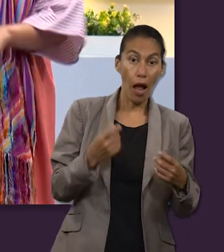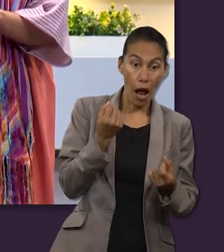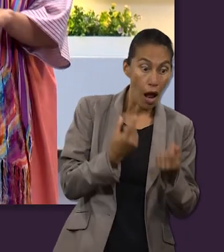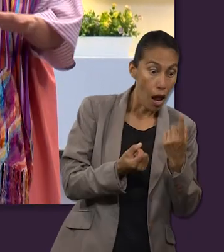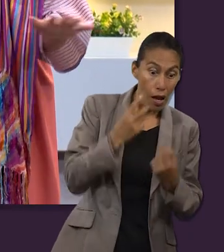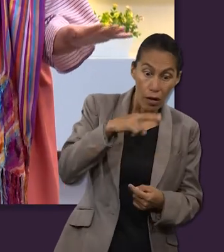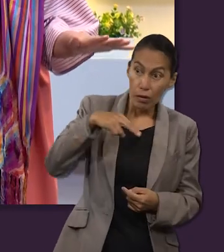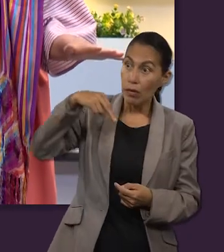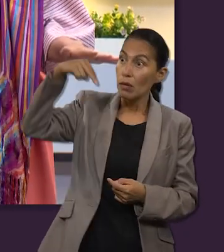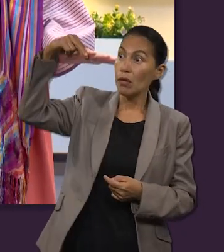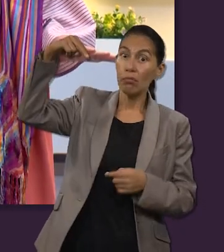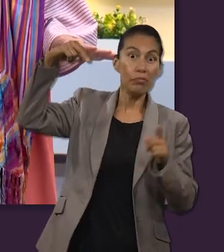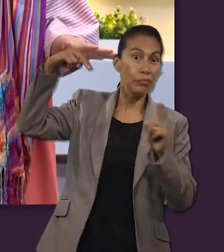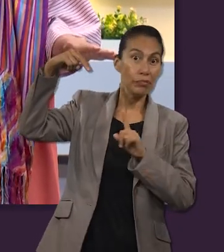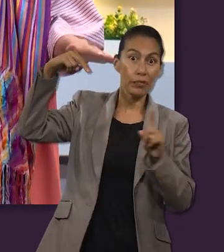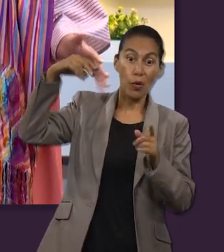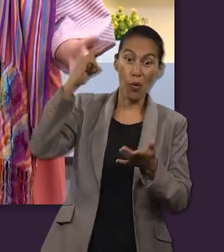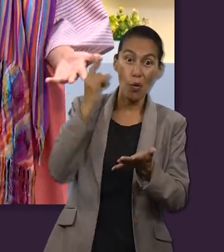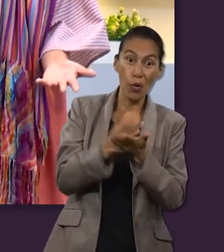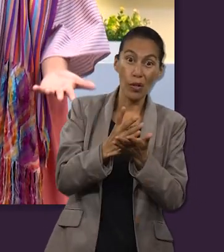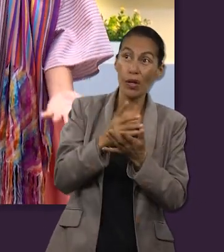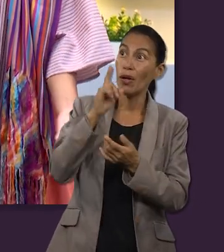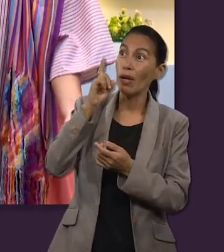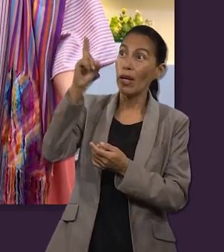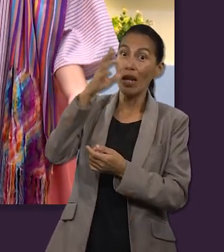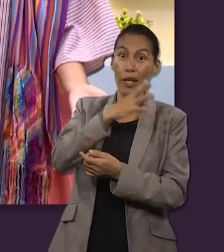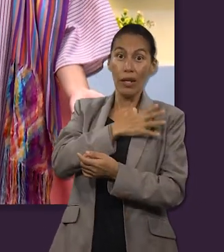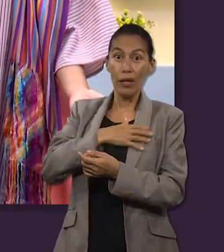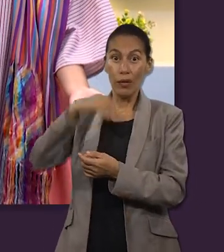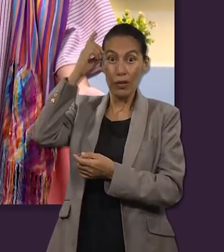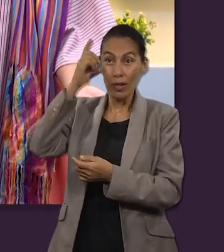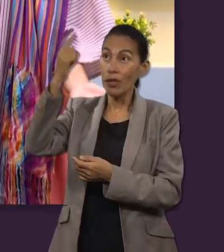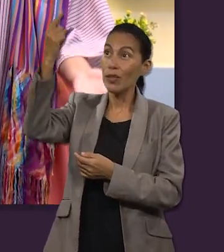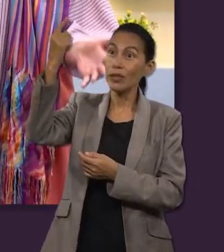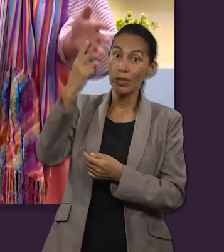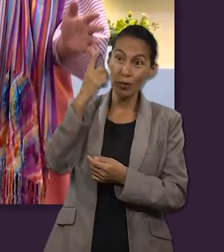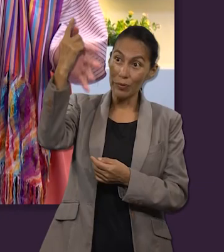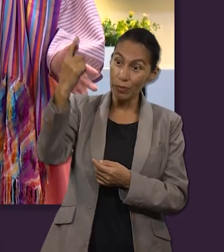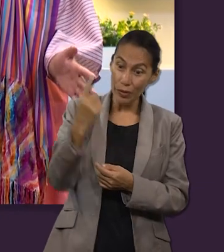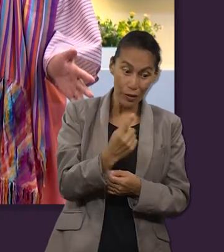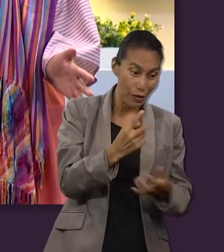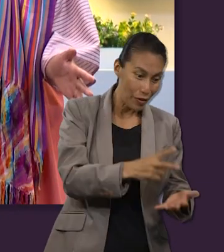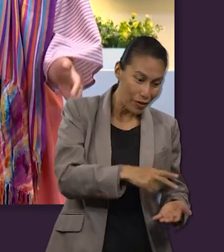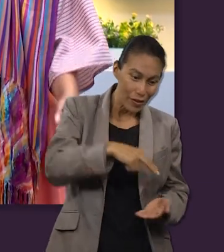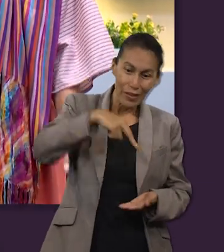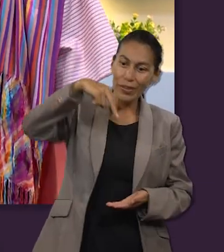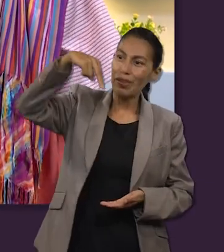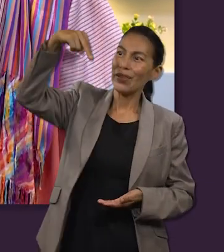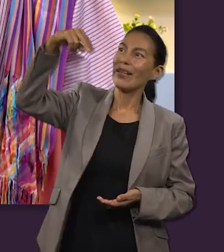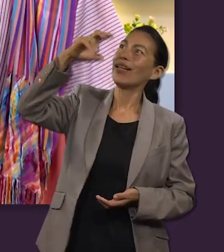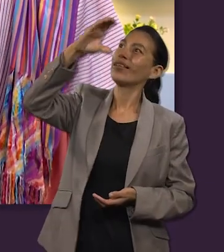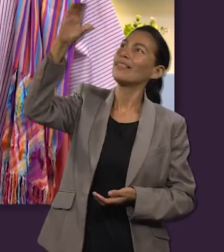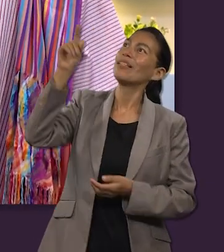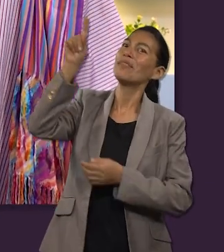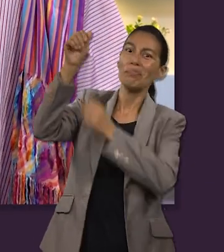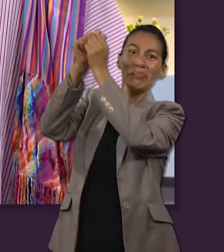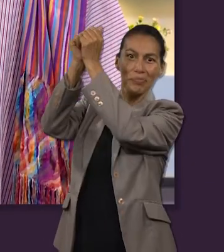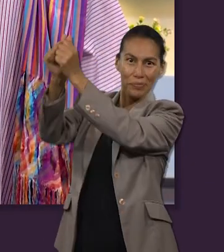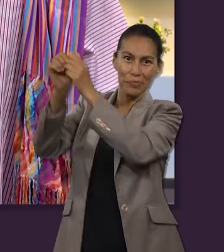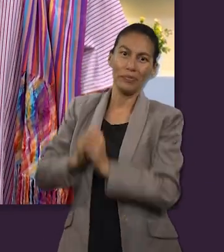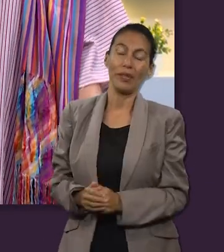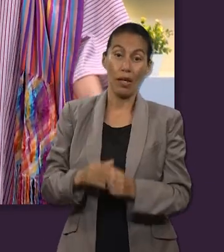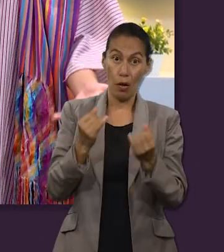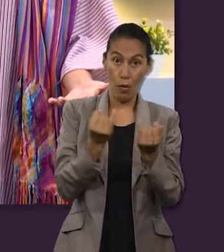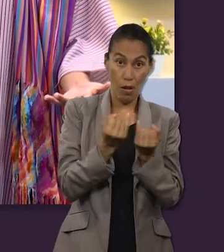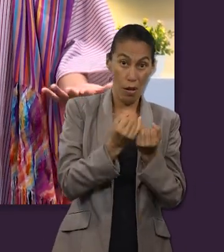Nadie subió al cielo, sino el que descendió del cielo, el Hijo del Hombre que está en el cielo.